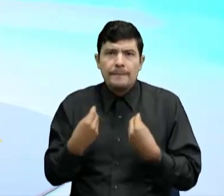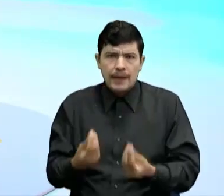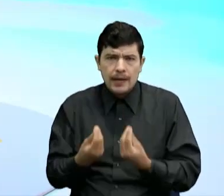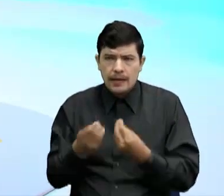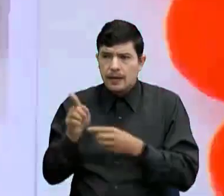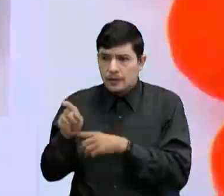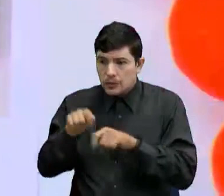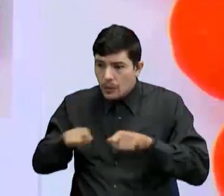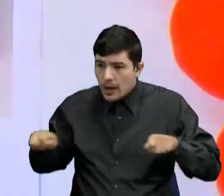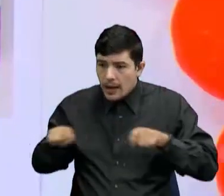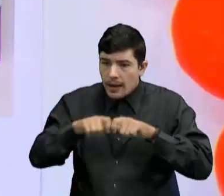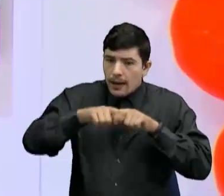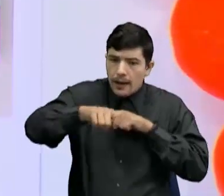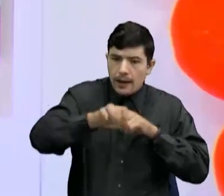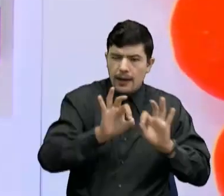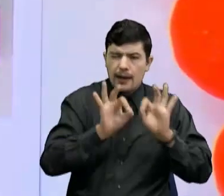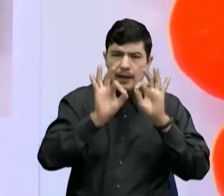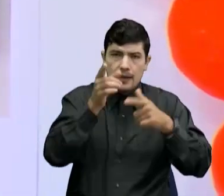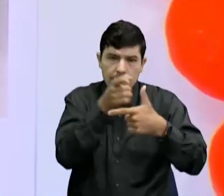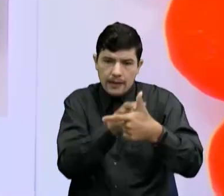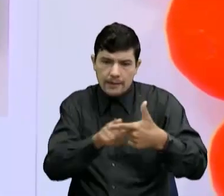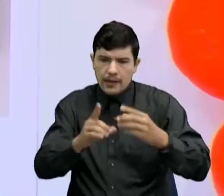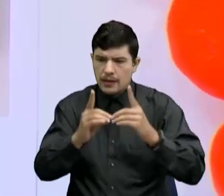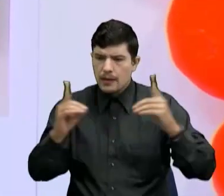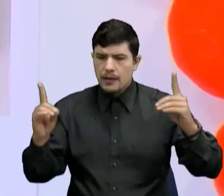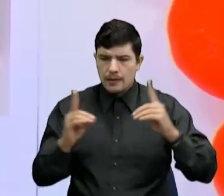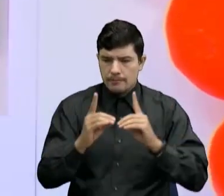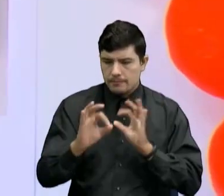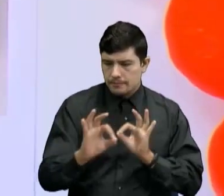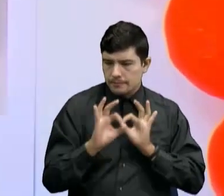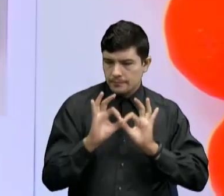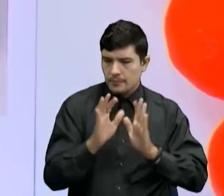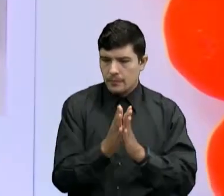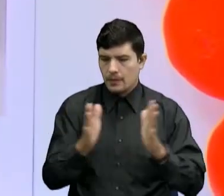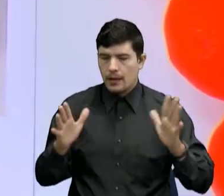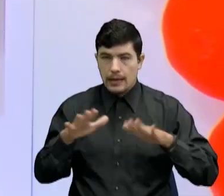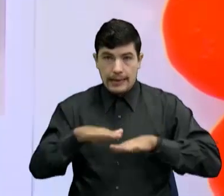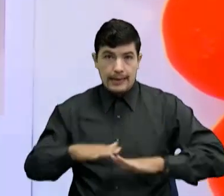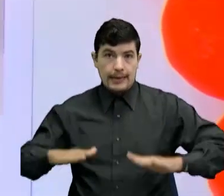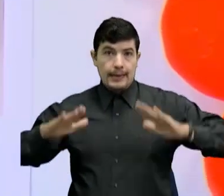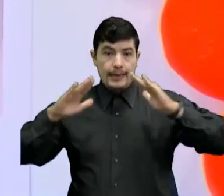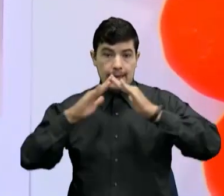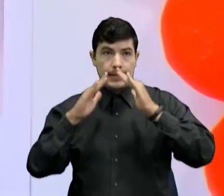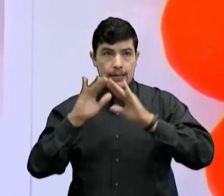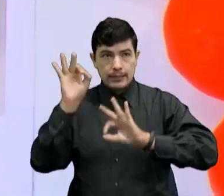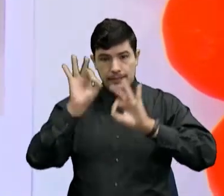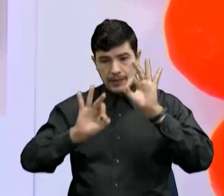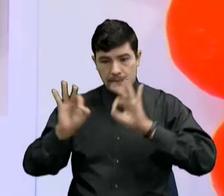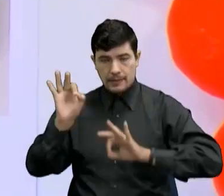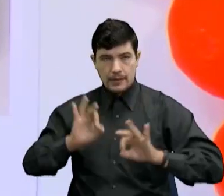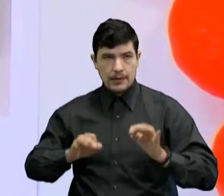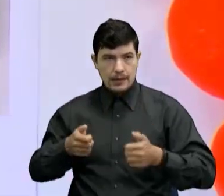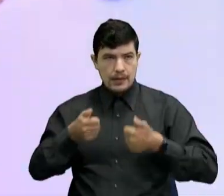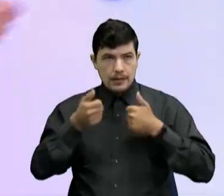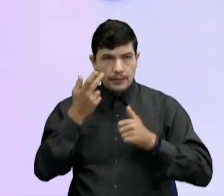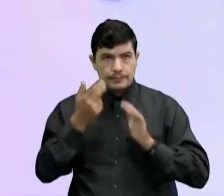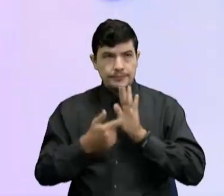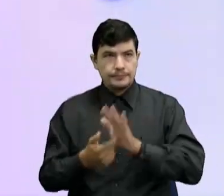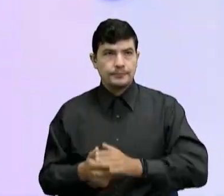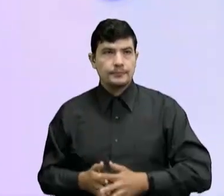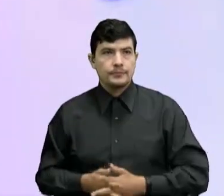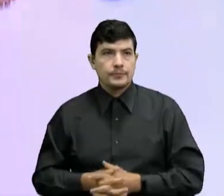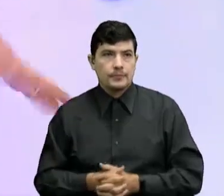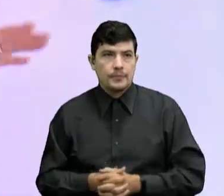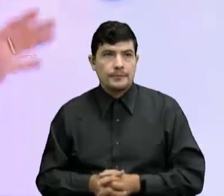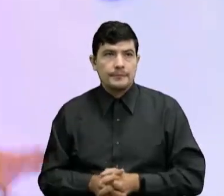espacios Queden bien divididos Queden bien distribuidos Y pues la casa quede Uno no Una alcoba más grande Que la otra